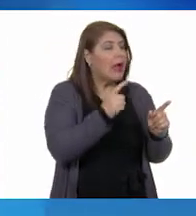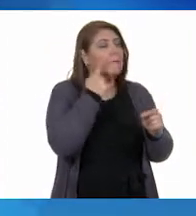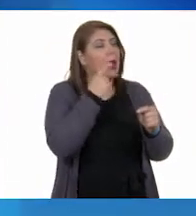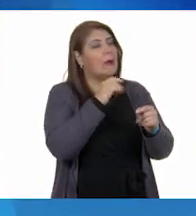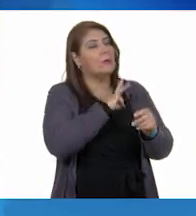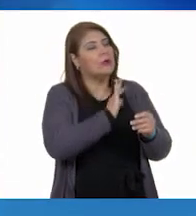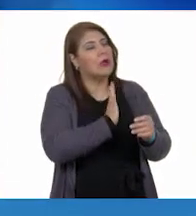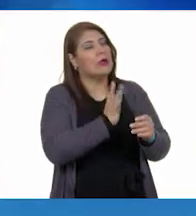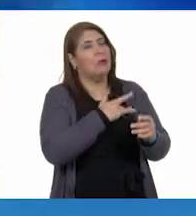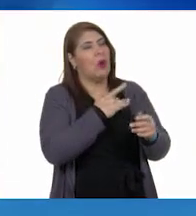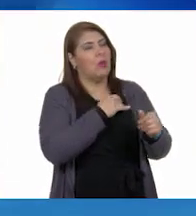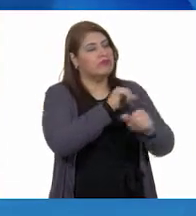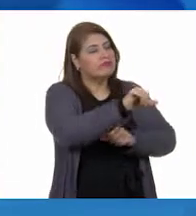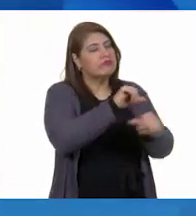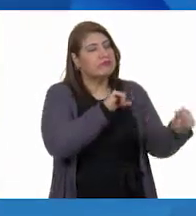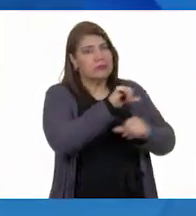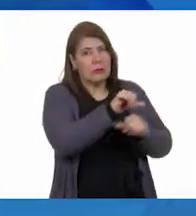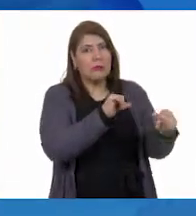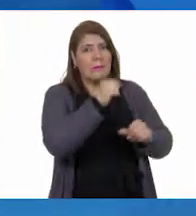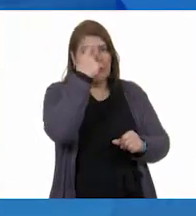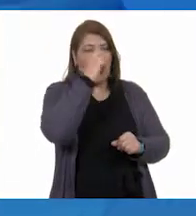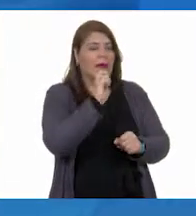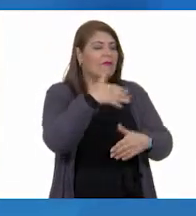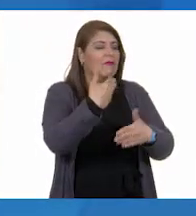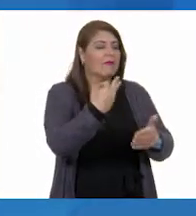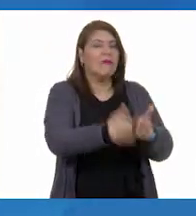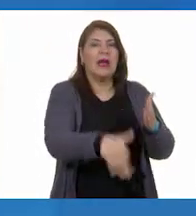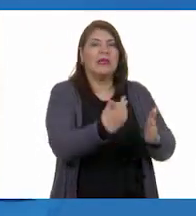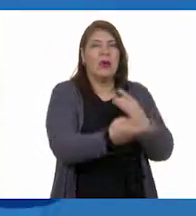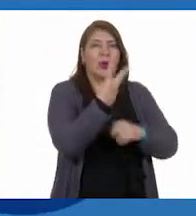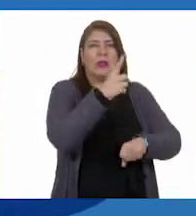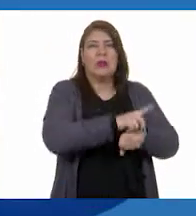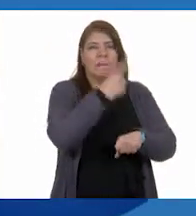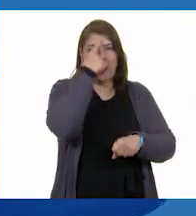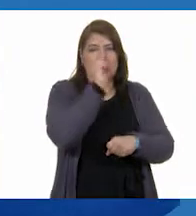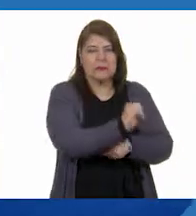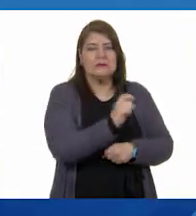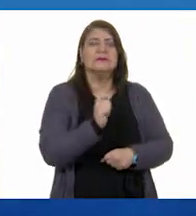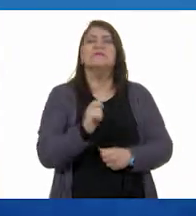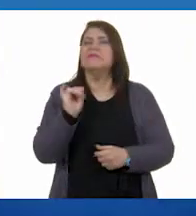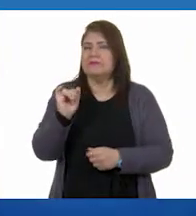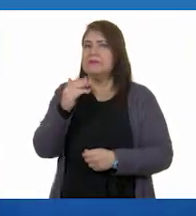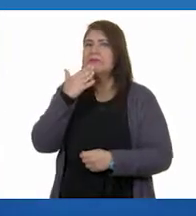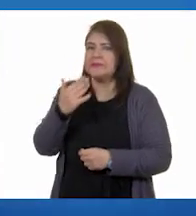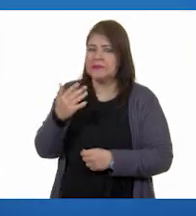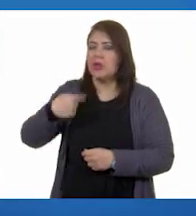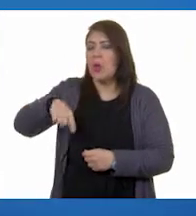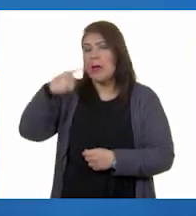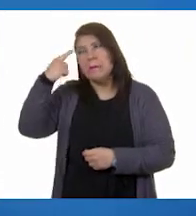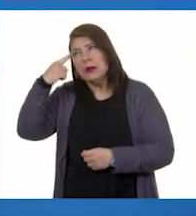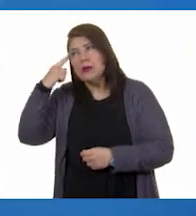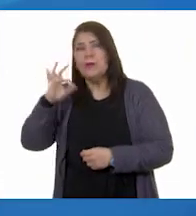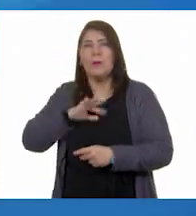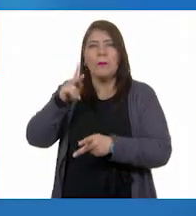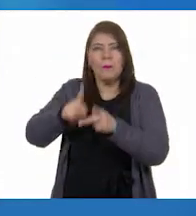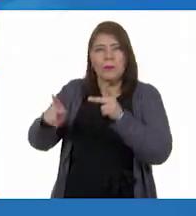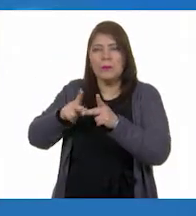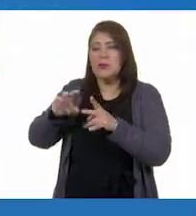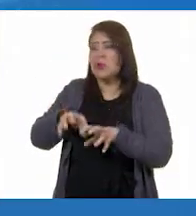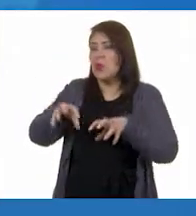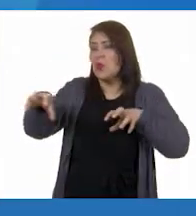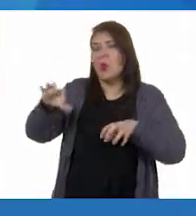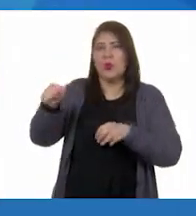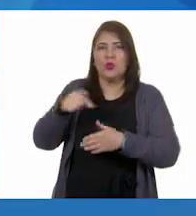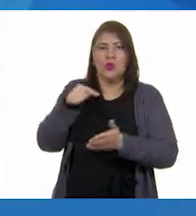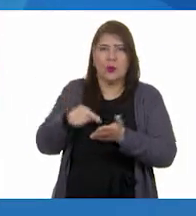los dividamos. Todavía faltan cuatro días para el sábado. Está bien. Nosotras también trataremos de ensayar en otro lugar algunas partes del baile, pero